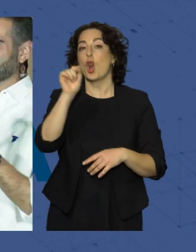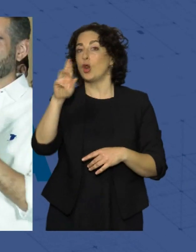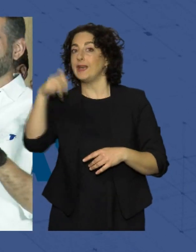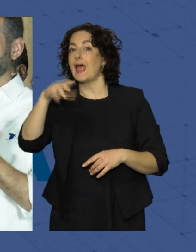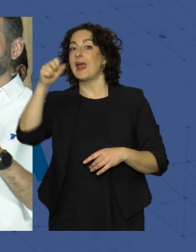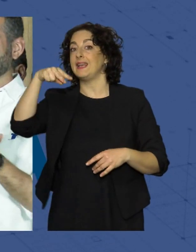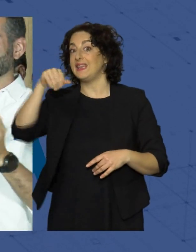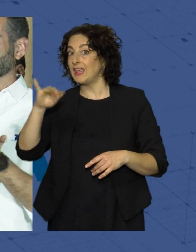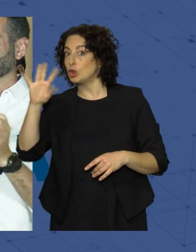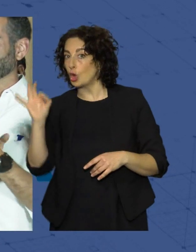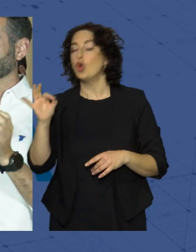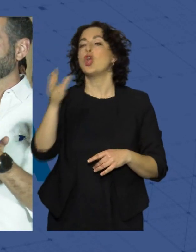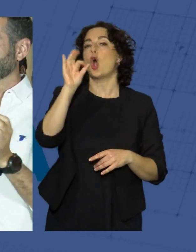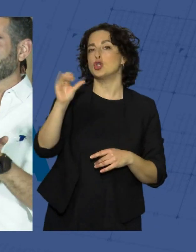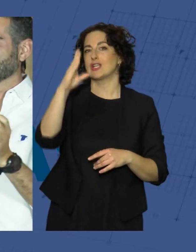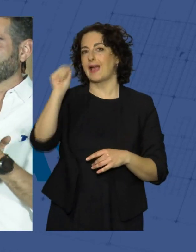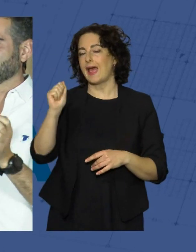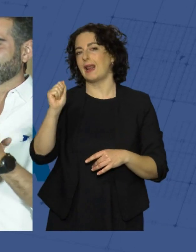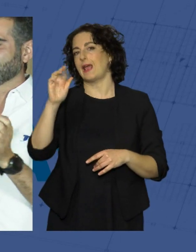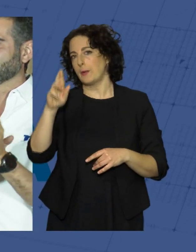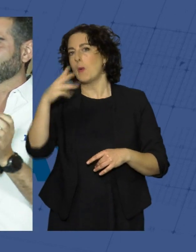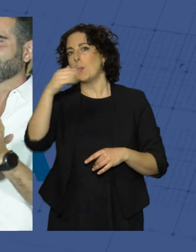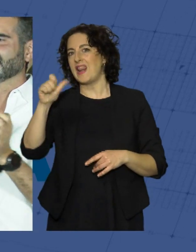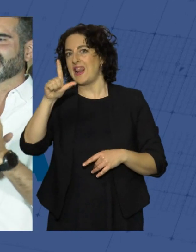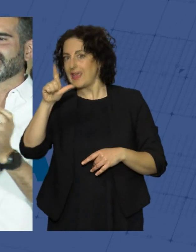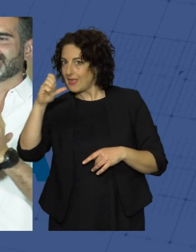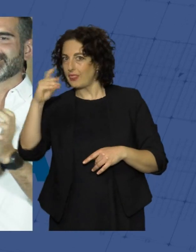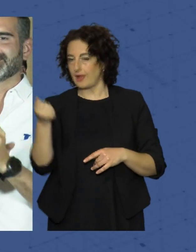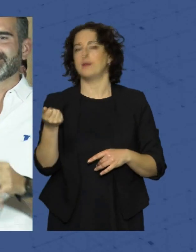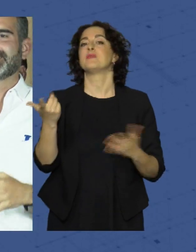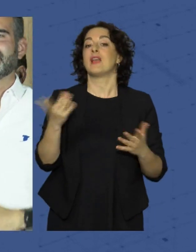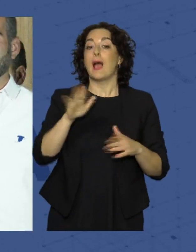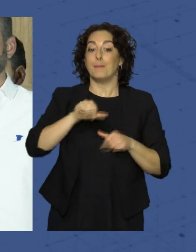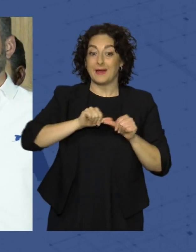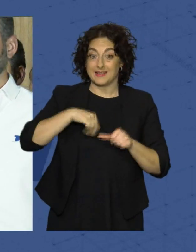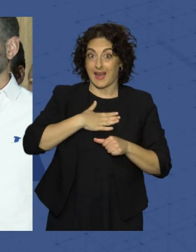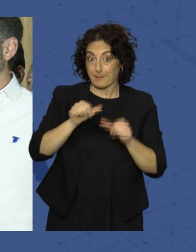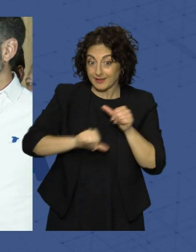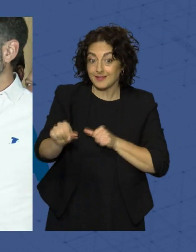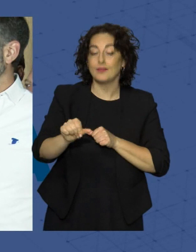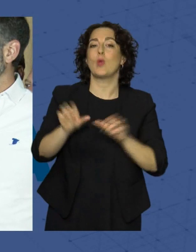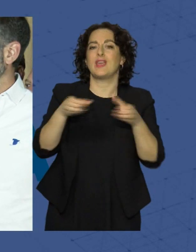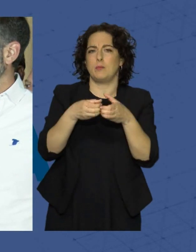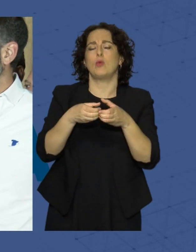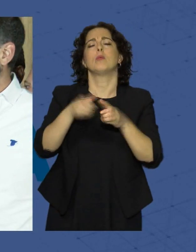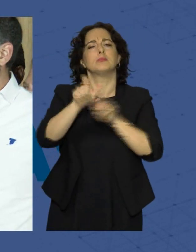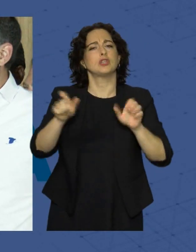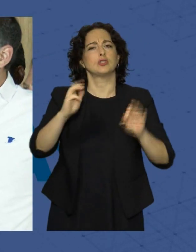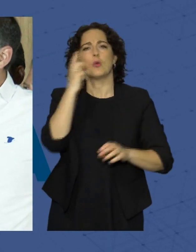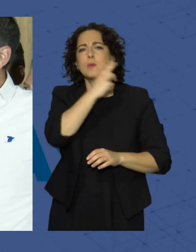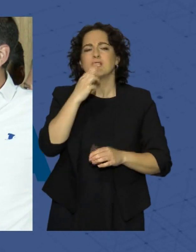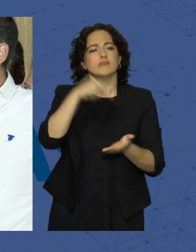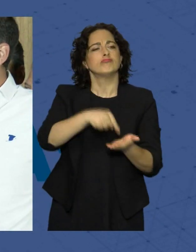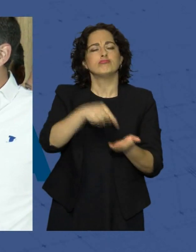Bleda. Y a partir de mañana podréis contar con un equipo de personas comprometidas que exigirán que Almería